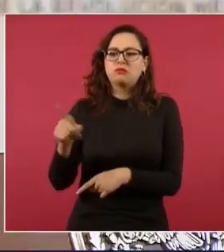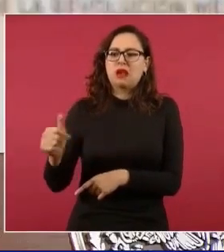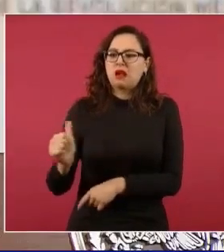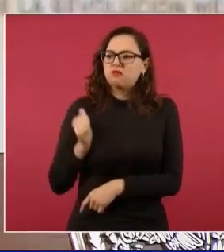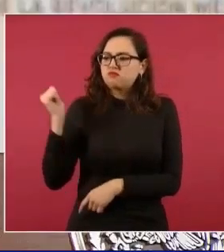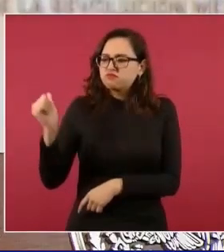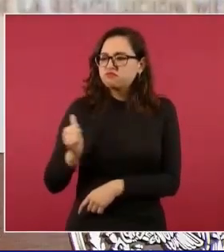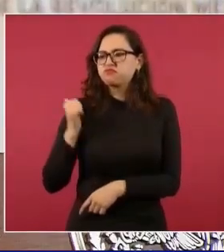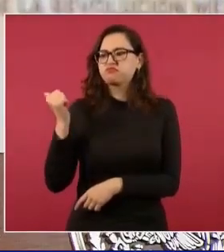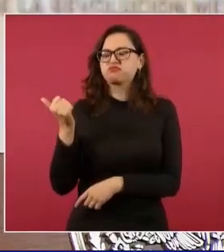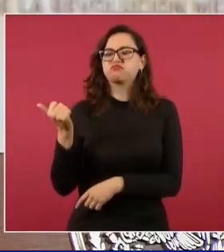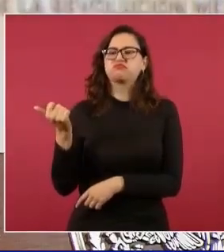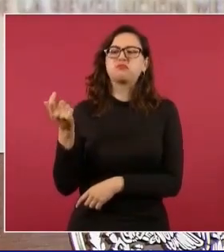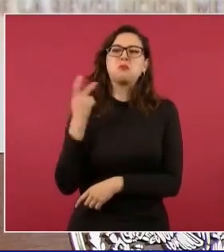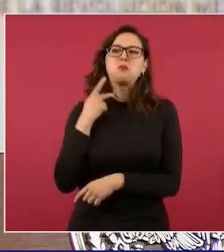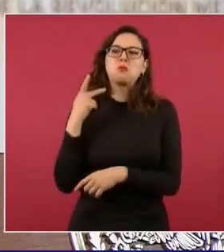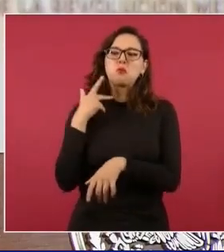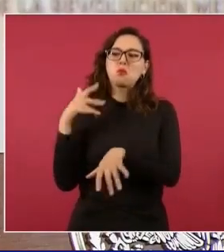politiquería,